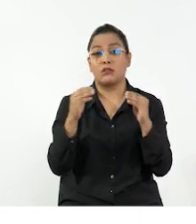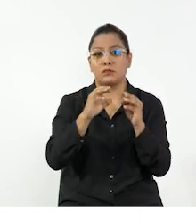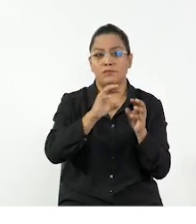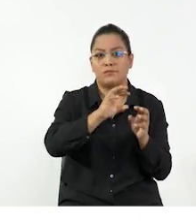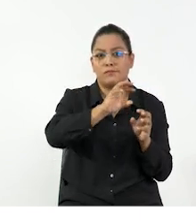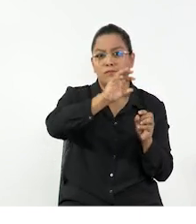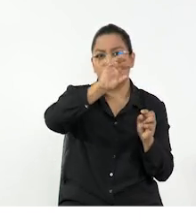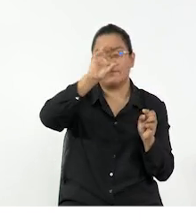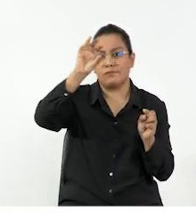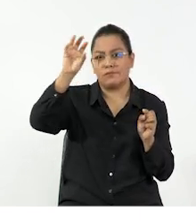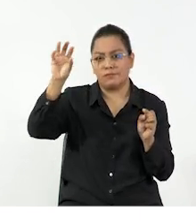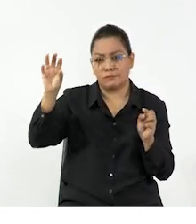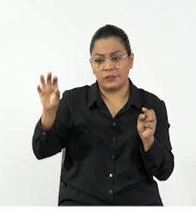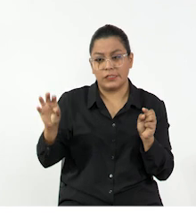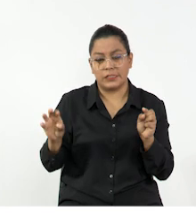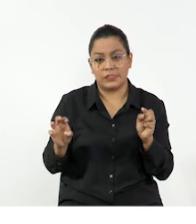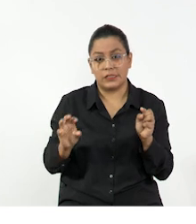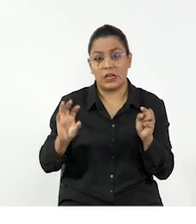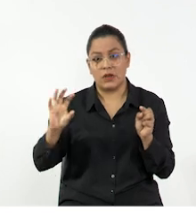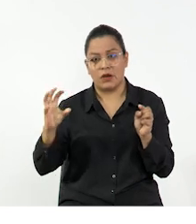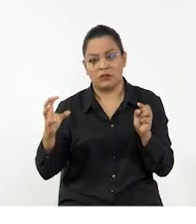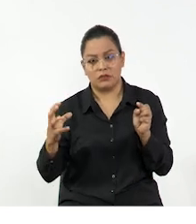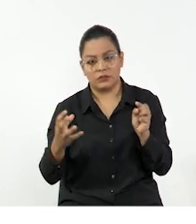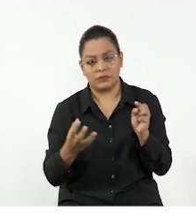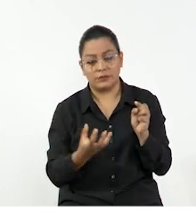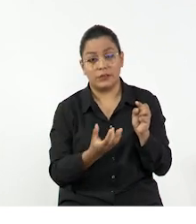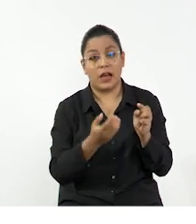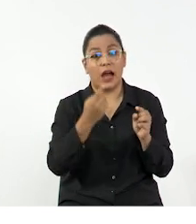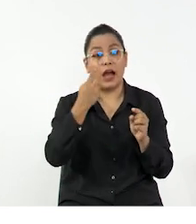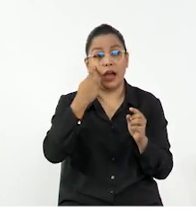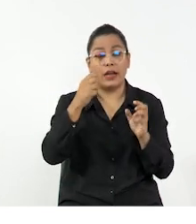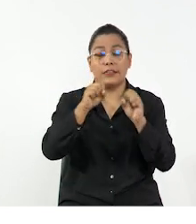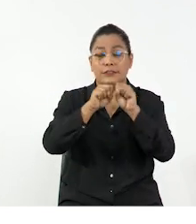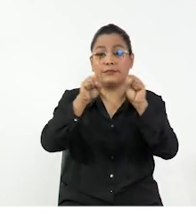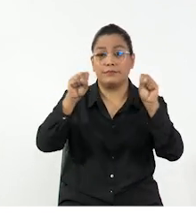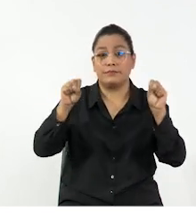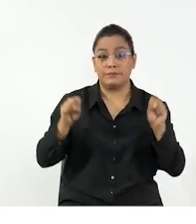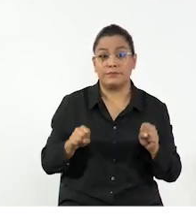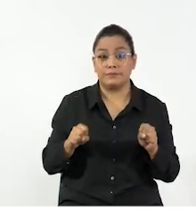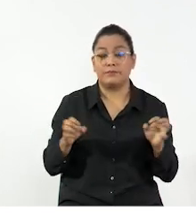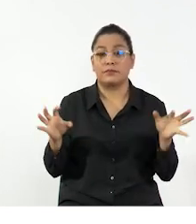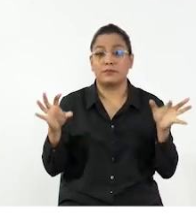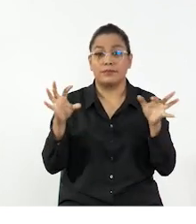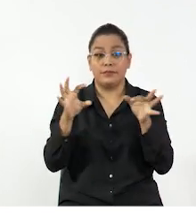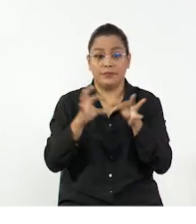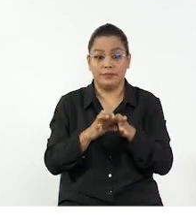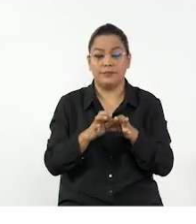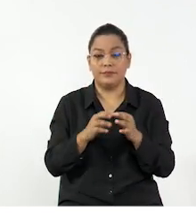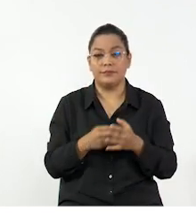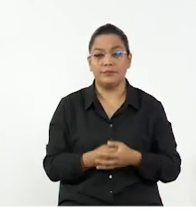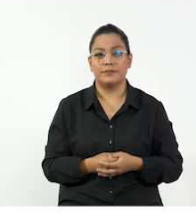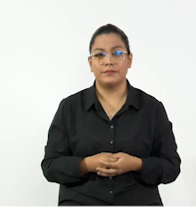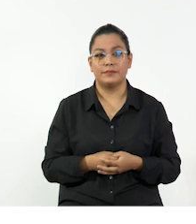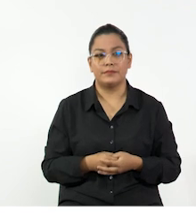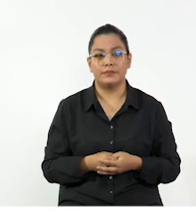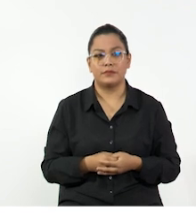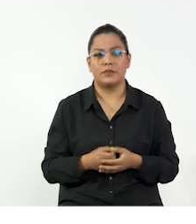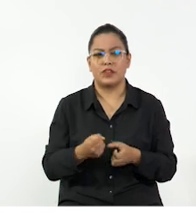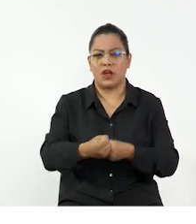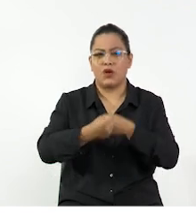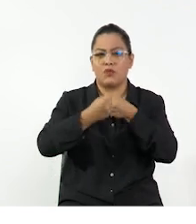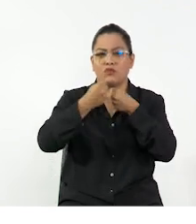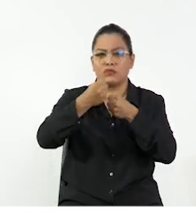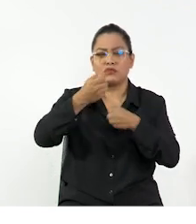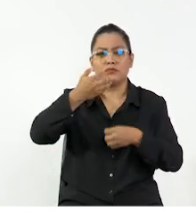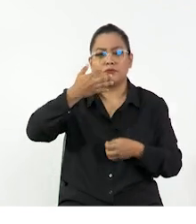con respecto a un marco de referencia. Sin embargo, es necesario mencionar que existen magnitudes asociadas y relacionadas con